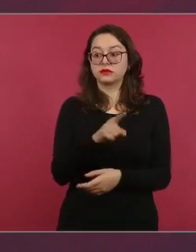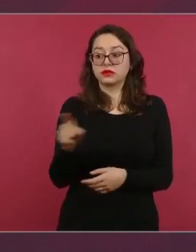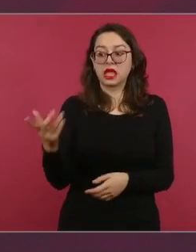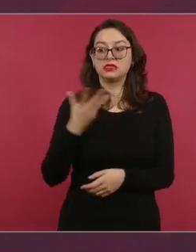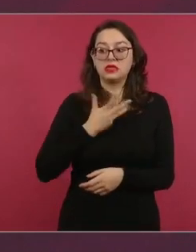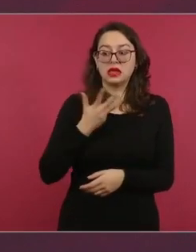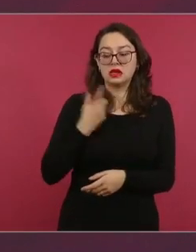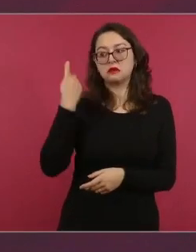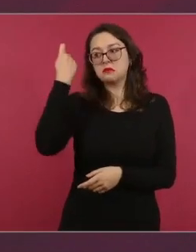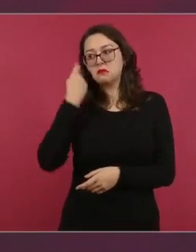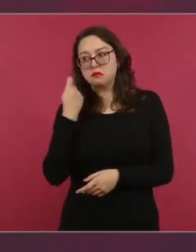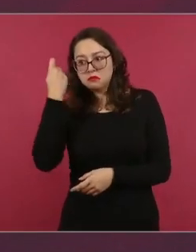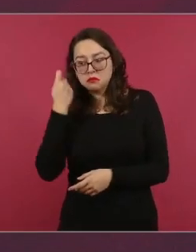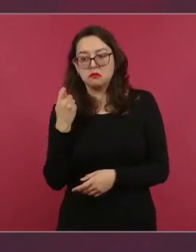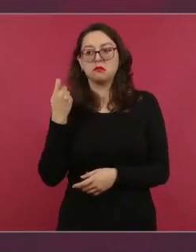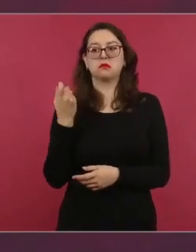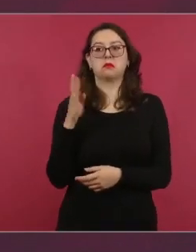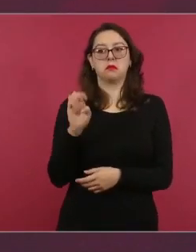de bienestar,